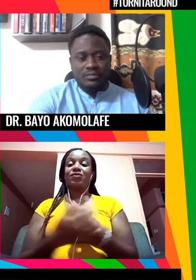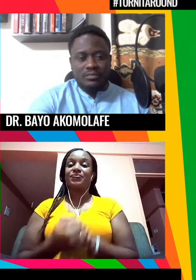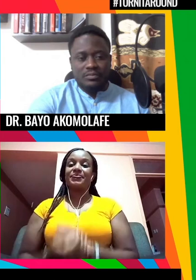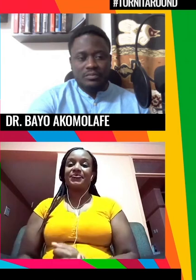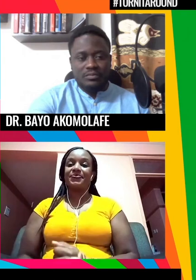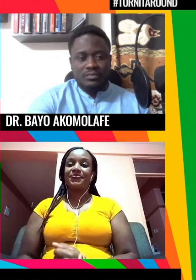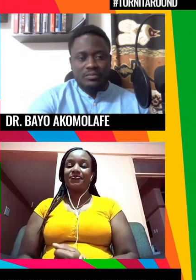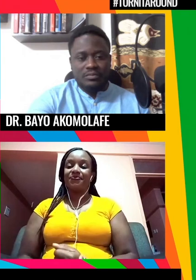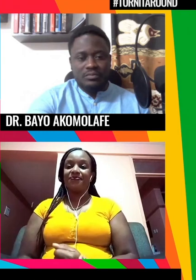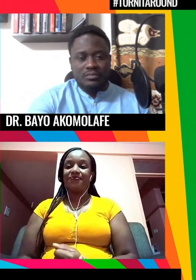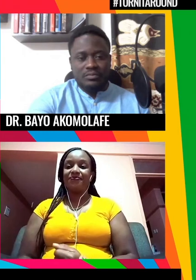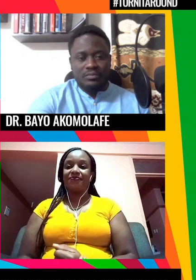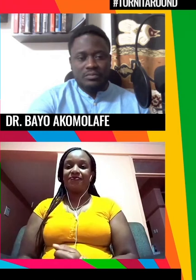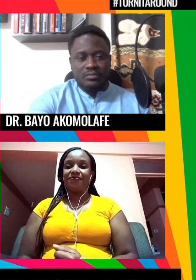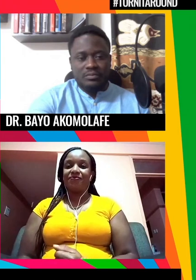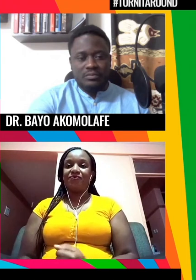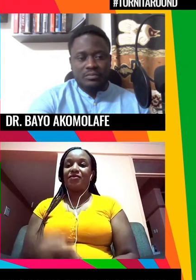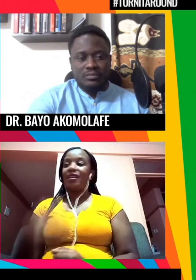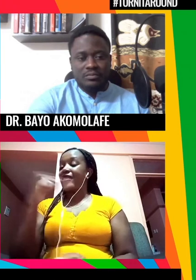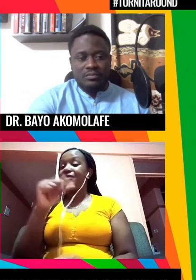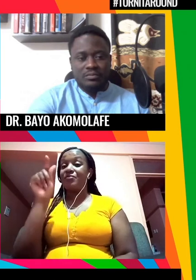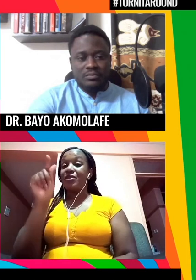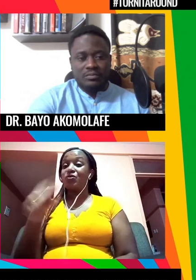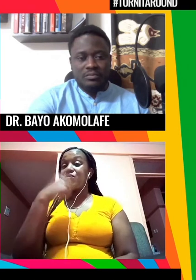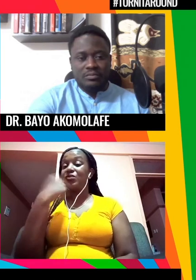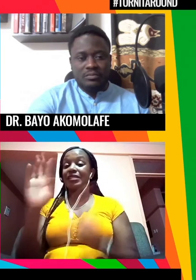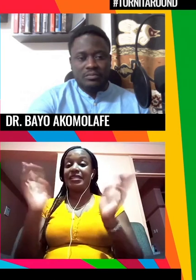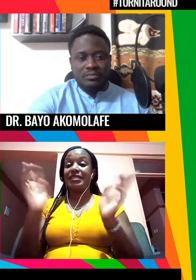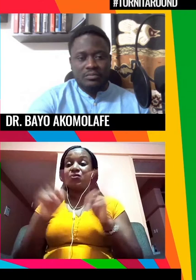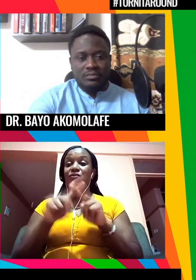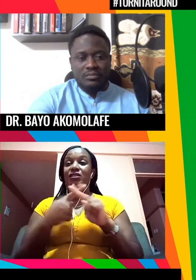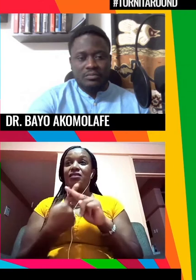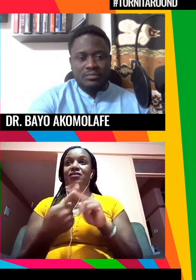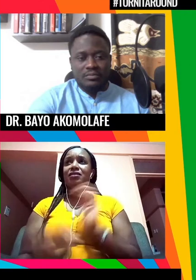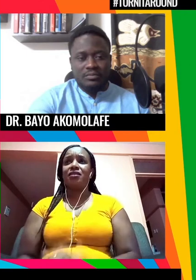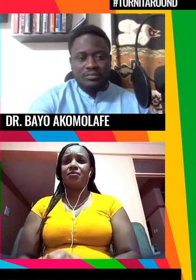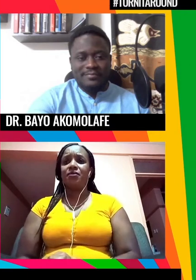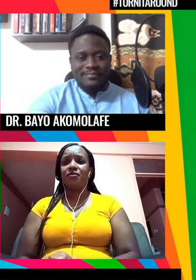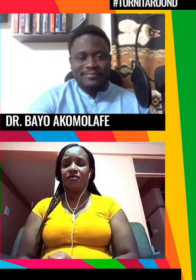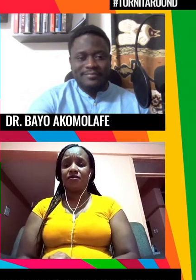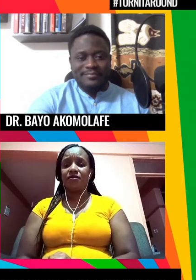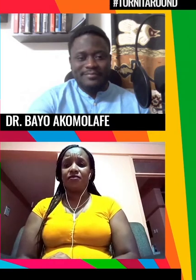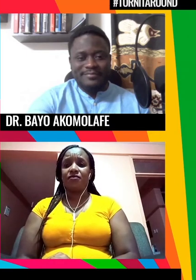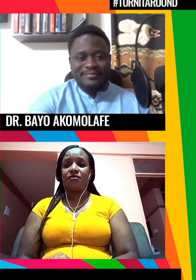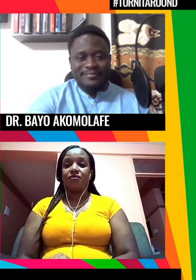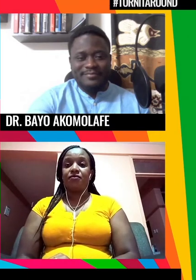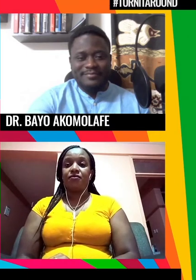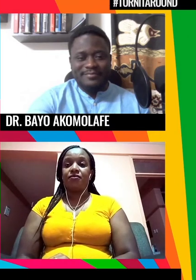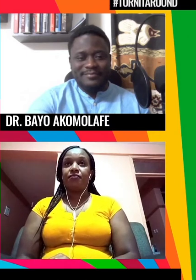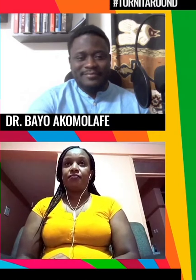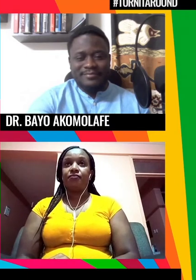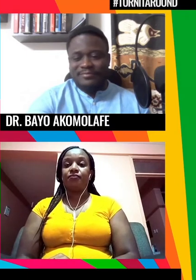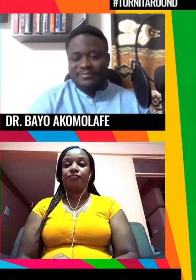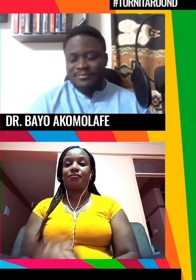y quien quiera abrir el micrófono adelante de lo contrario os iré llamando Karina por ejemplo